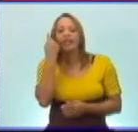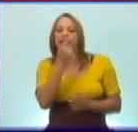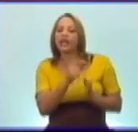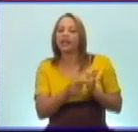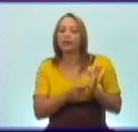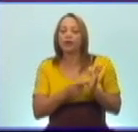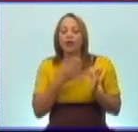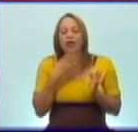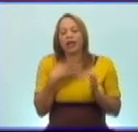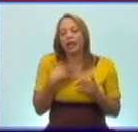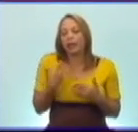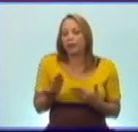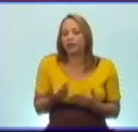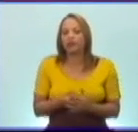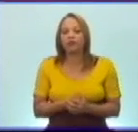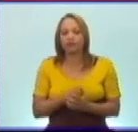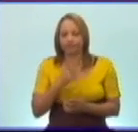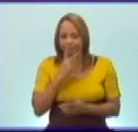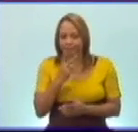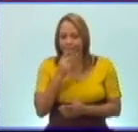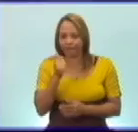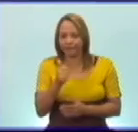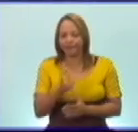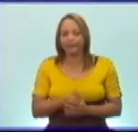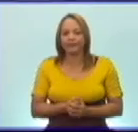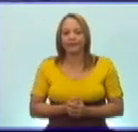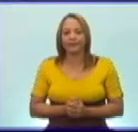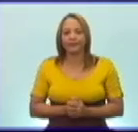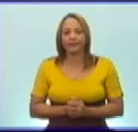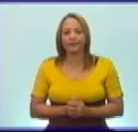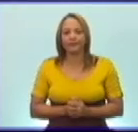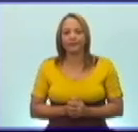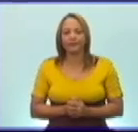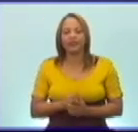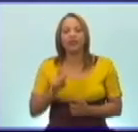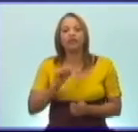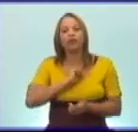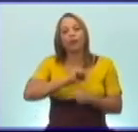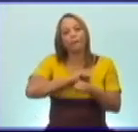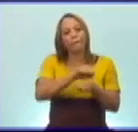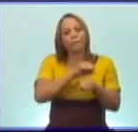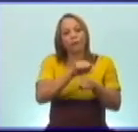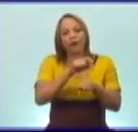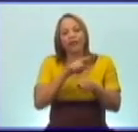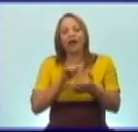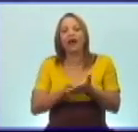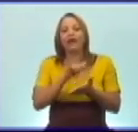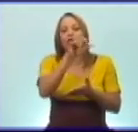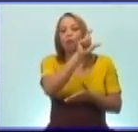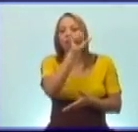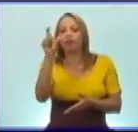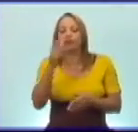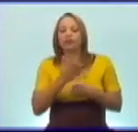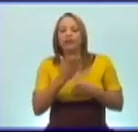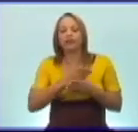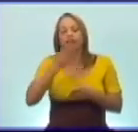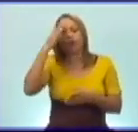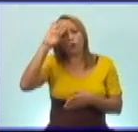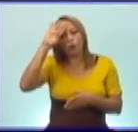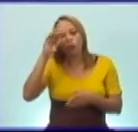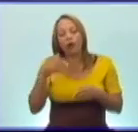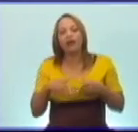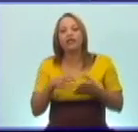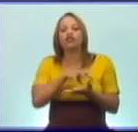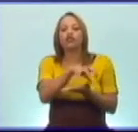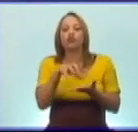mismos. Atentos al video. Son bombardeados los aeropuertos de Santiago de Cuba, Ciudad Libertad